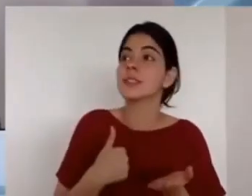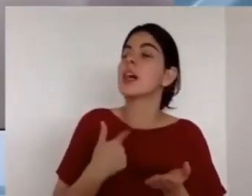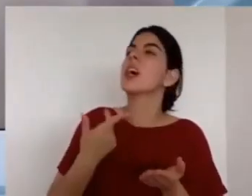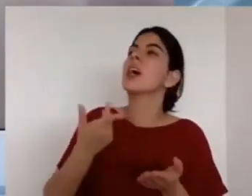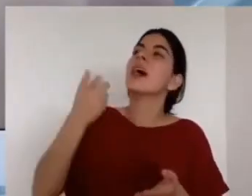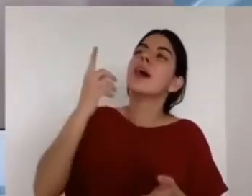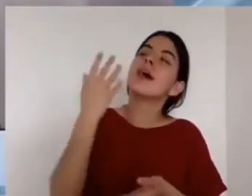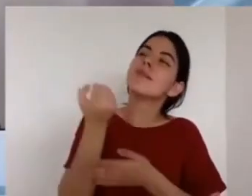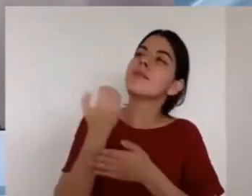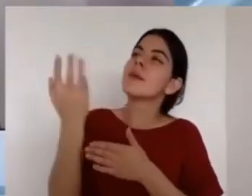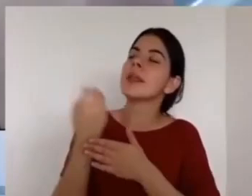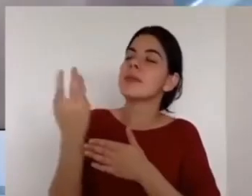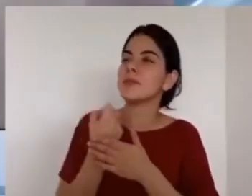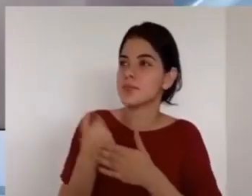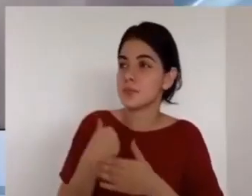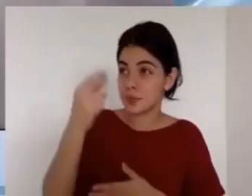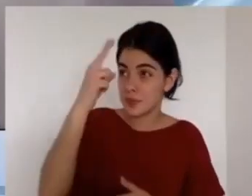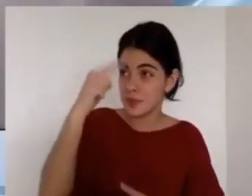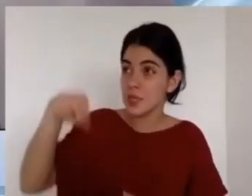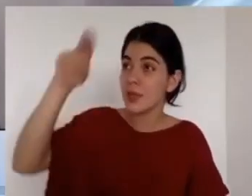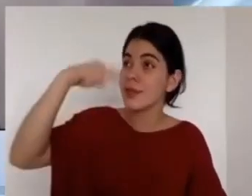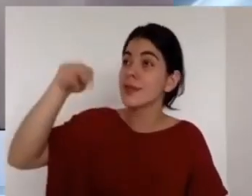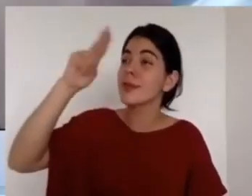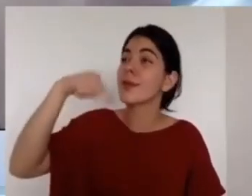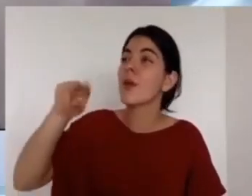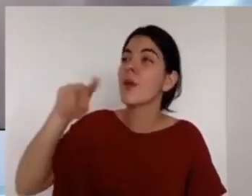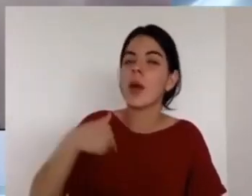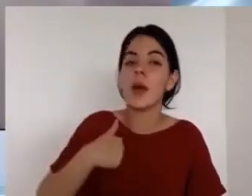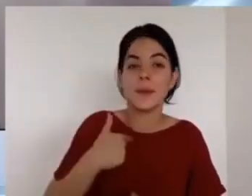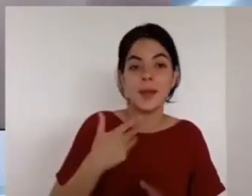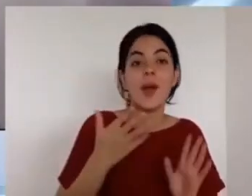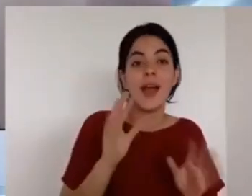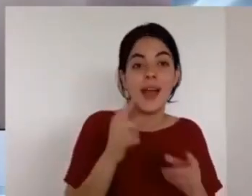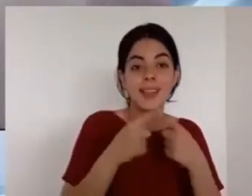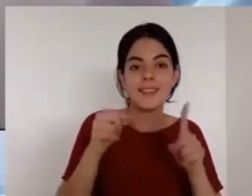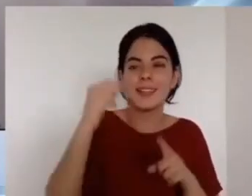pero claro a veces